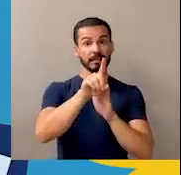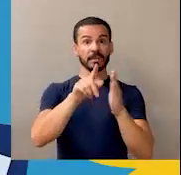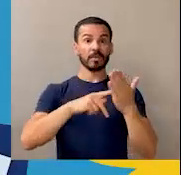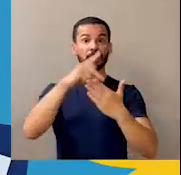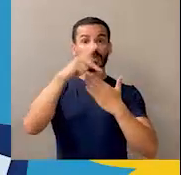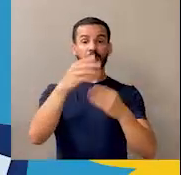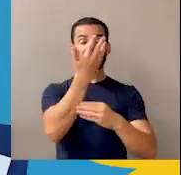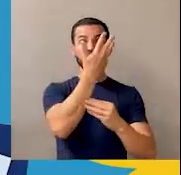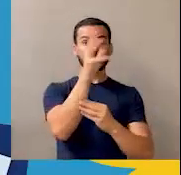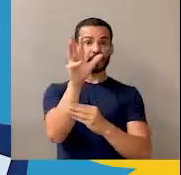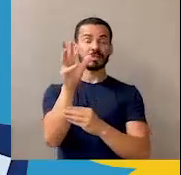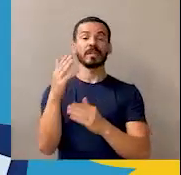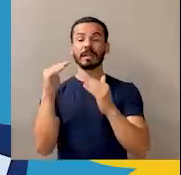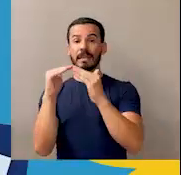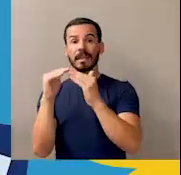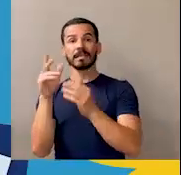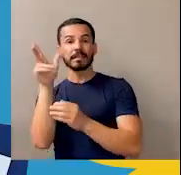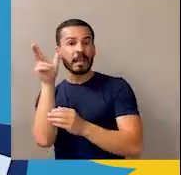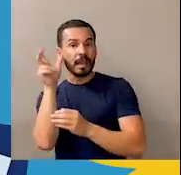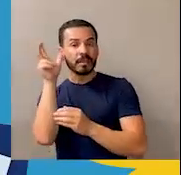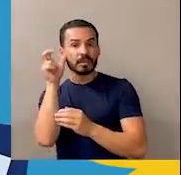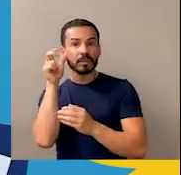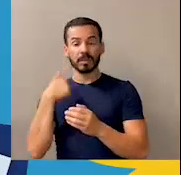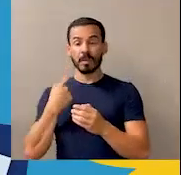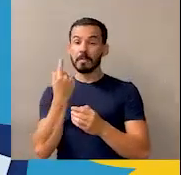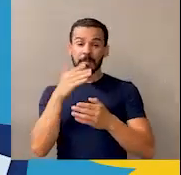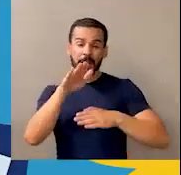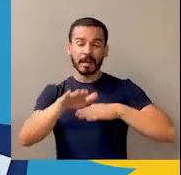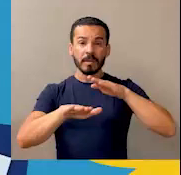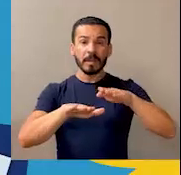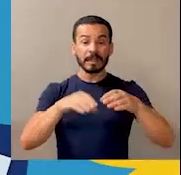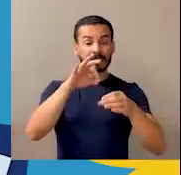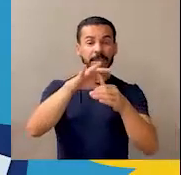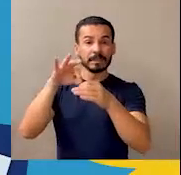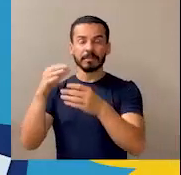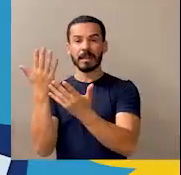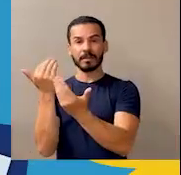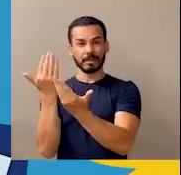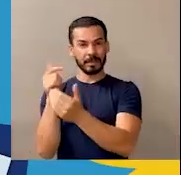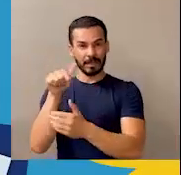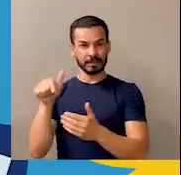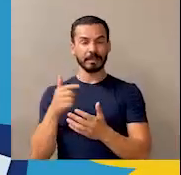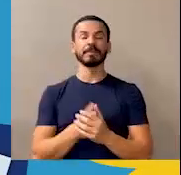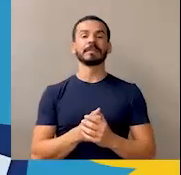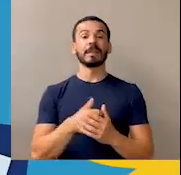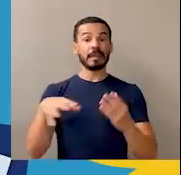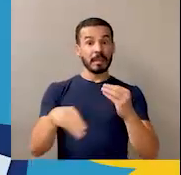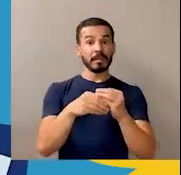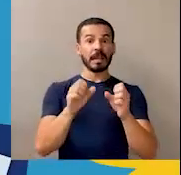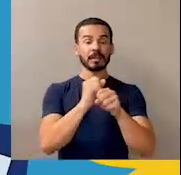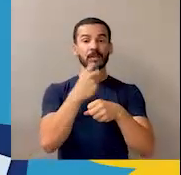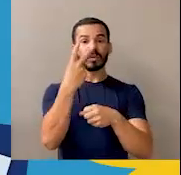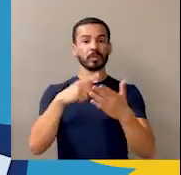del programa Girasoles, Cacitas de Escucha, Mis Primeras Huellas y Sembrando Esperanza, además de la